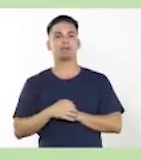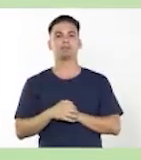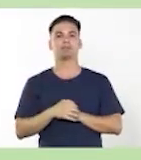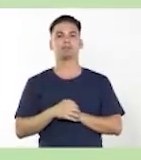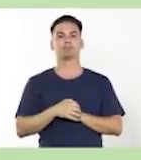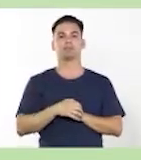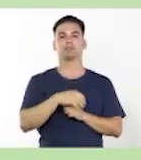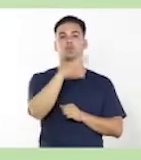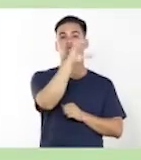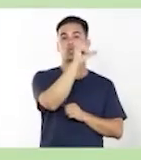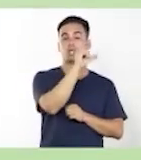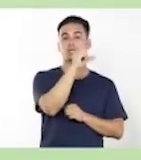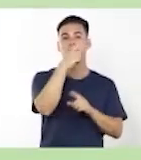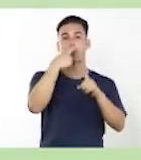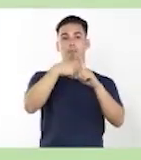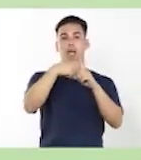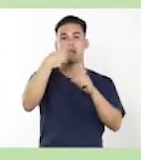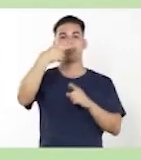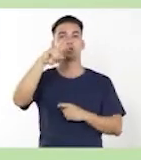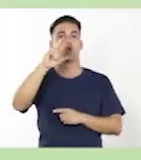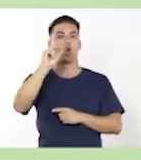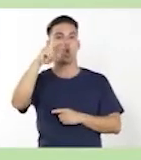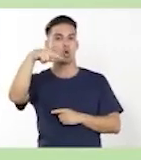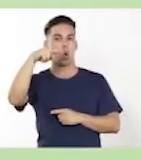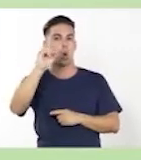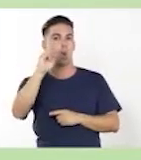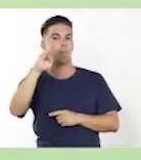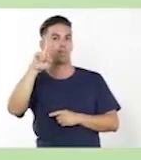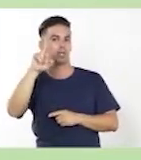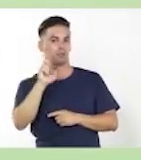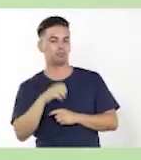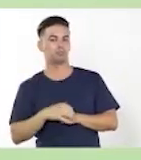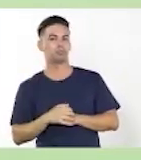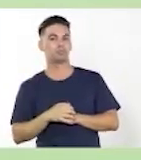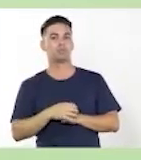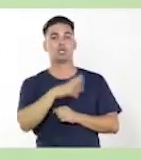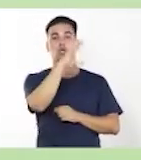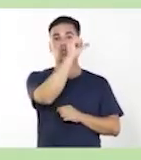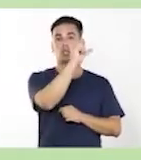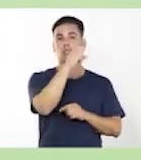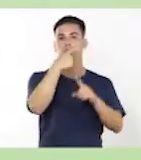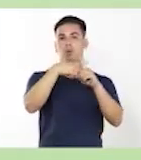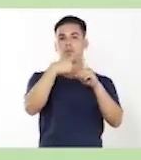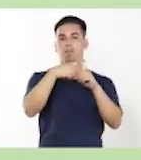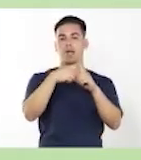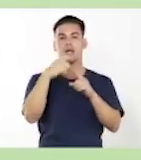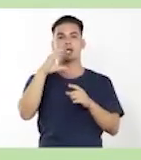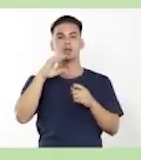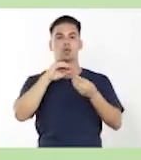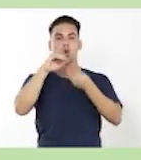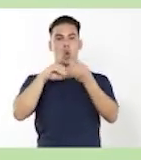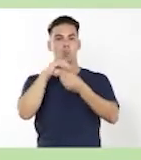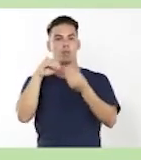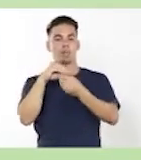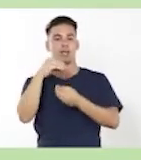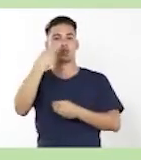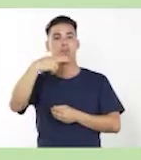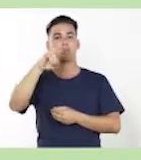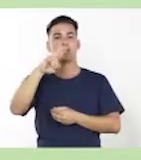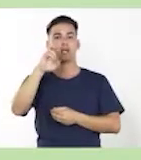sustantivo más pronombre delante del sustantivo, sustantivo más complemento preposicional,